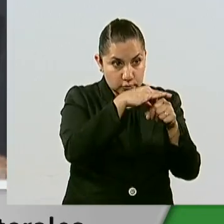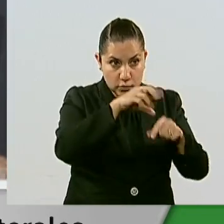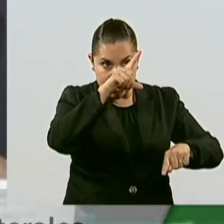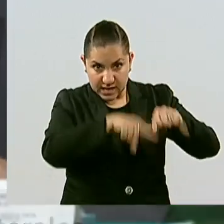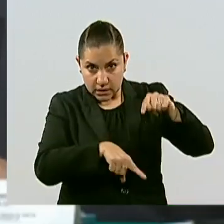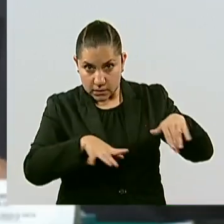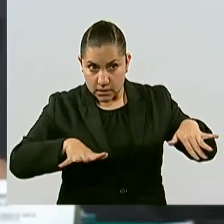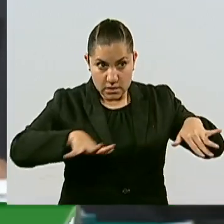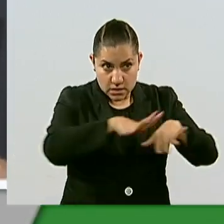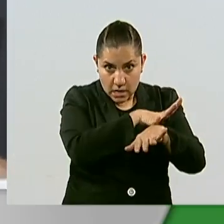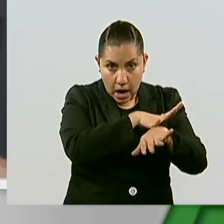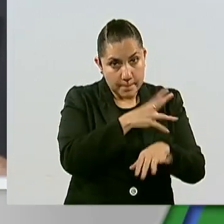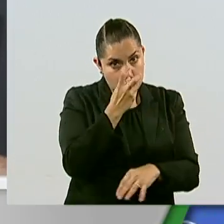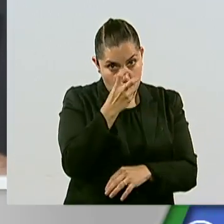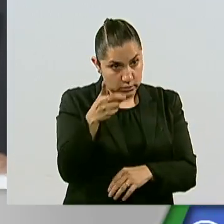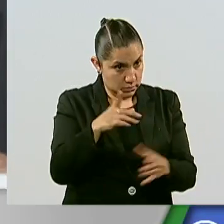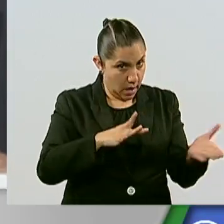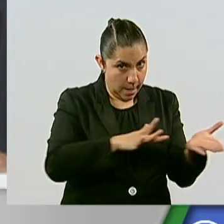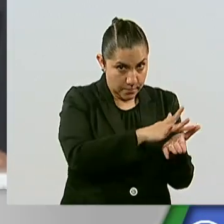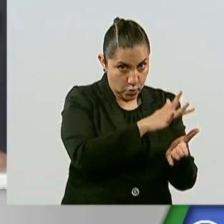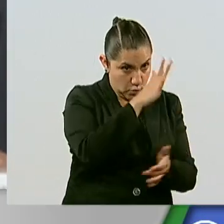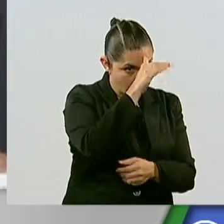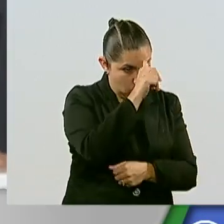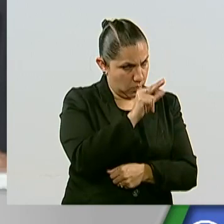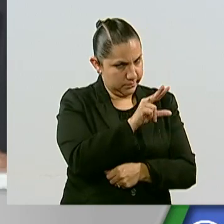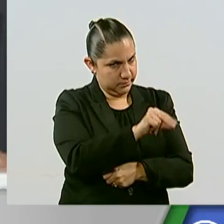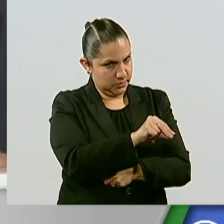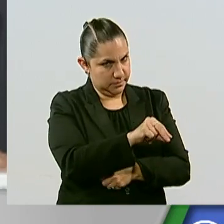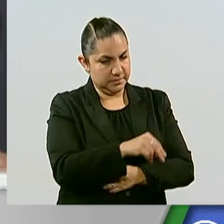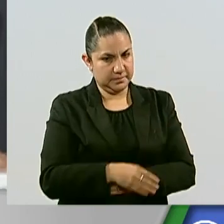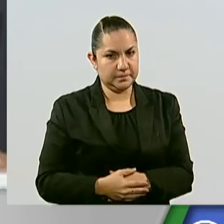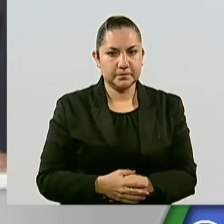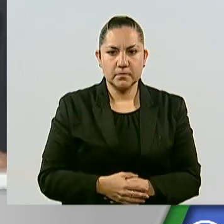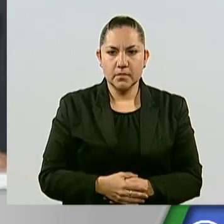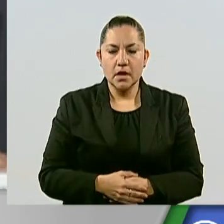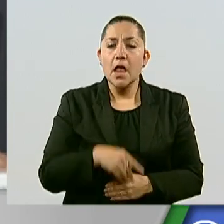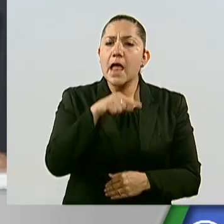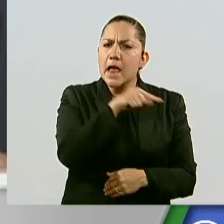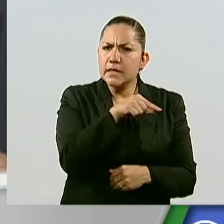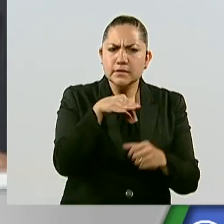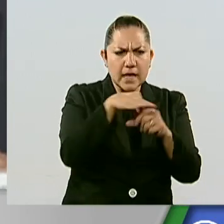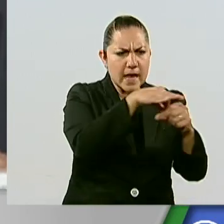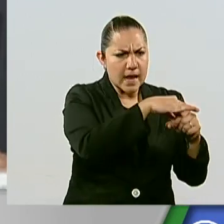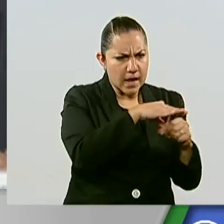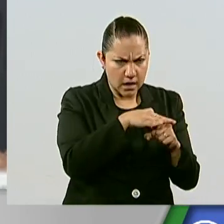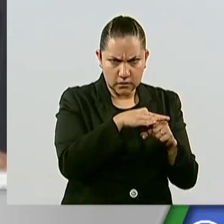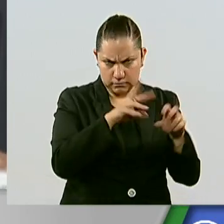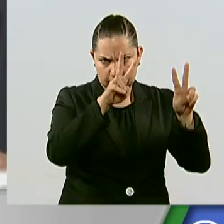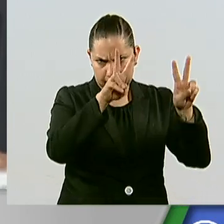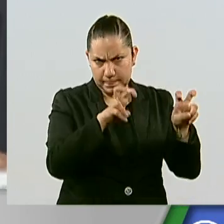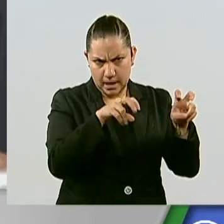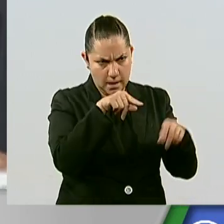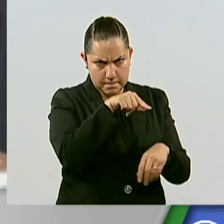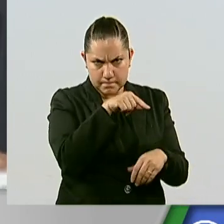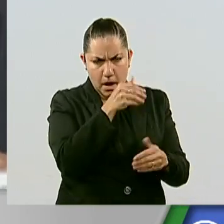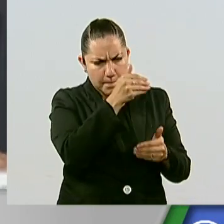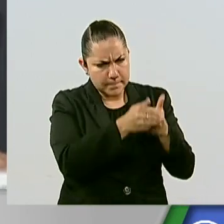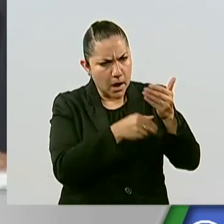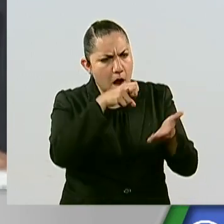Para nosotros habremos de avanzar en una reforma electoral para mejorar nuestro marco regulatorio electoral.